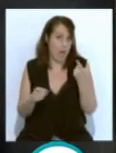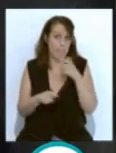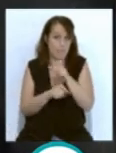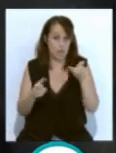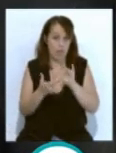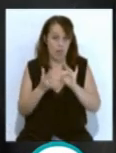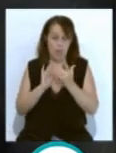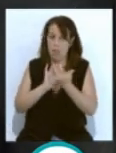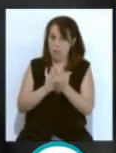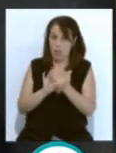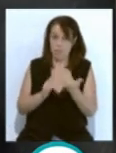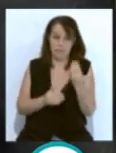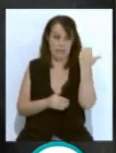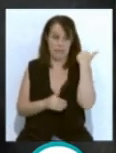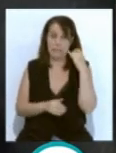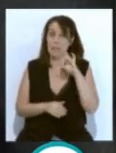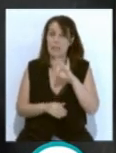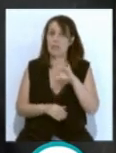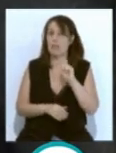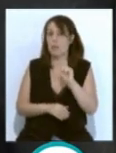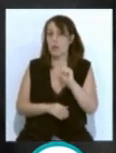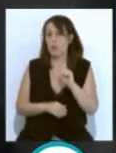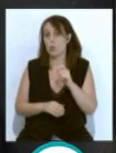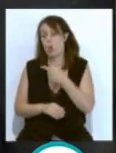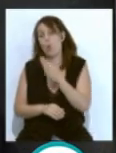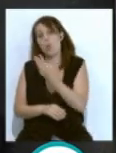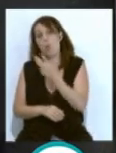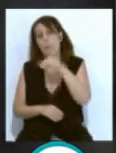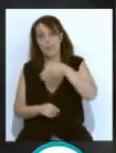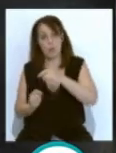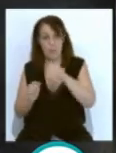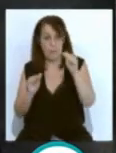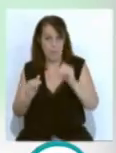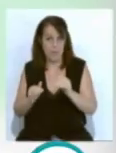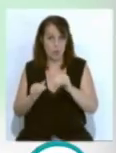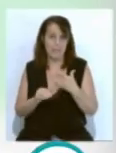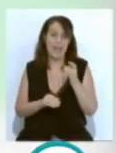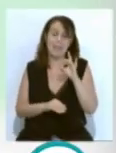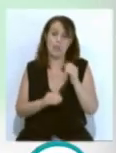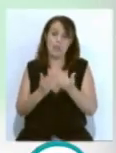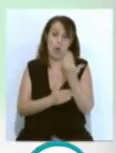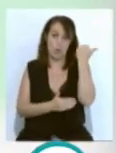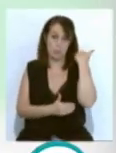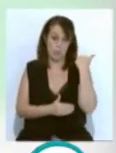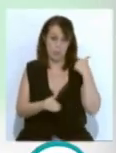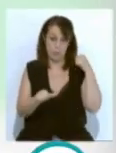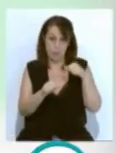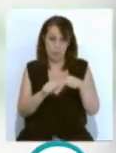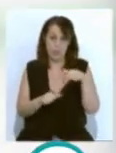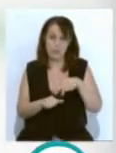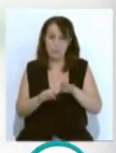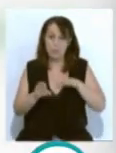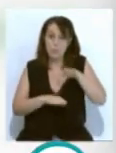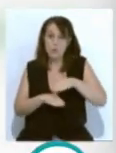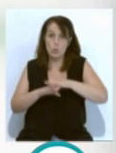interactuado conmigo durante al menos 15 minutos a menos de dos metros en los últimos 15 días. Sin embargo este último paso no se podrá